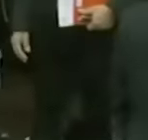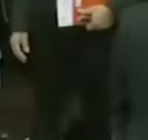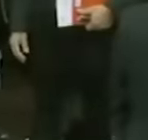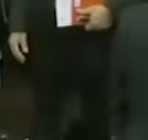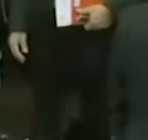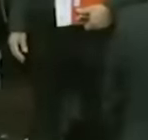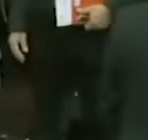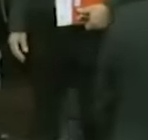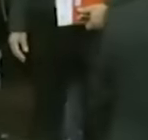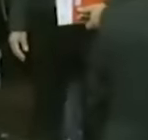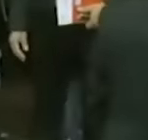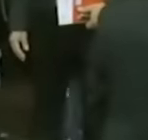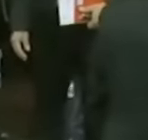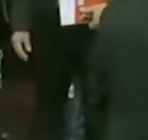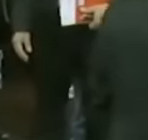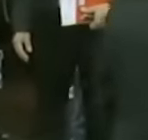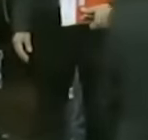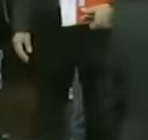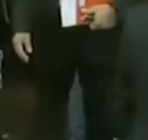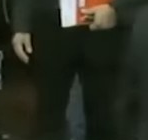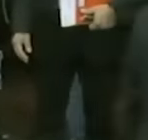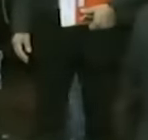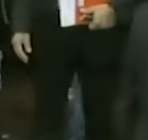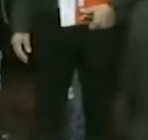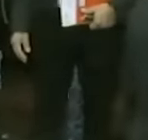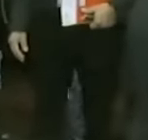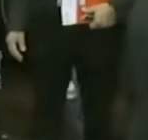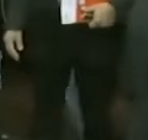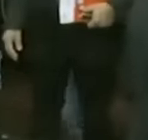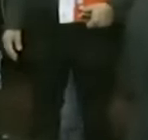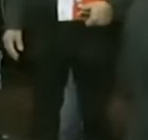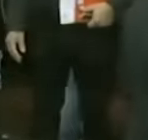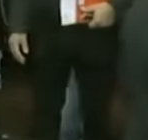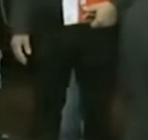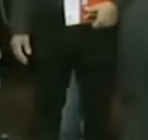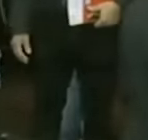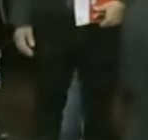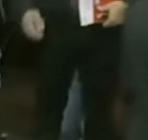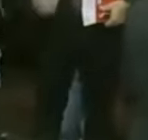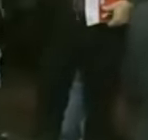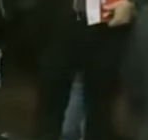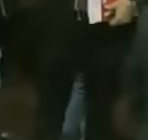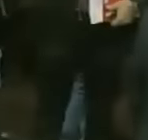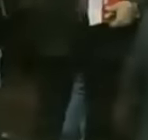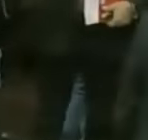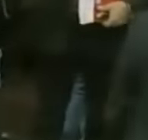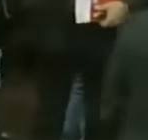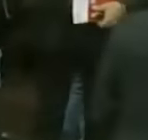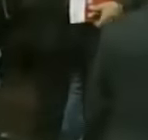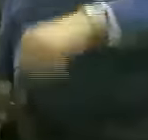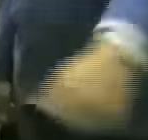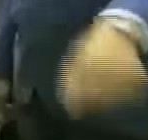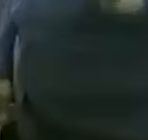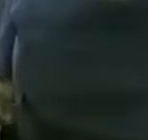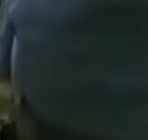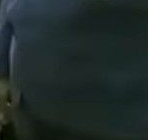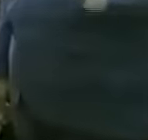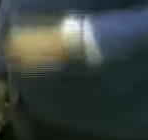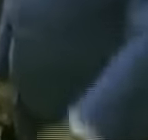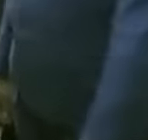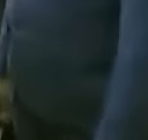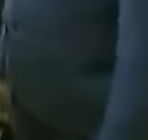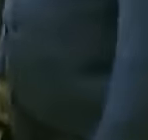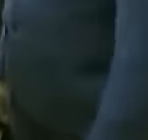cómo se desarrolla la incorporación de los diputados y diputadas a sus lugares para dar inicio a la